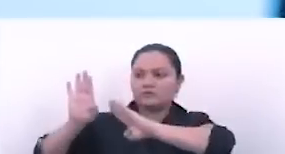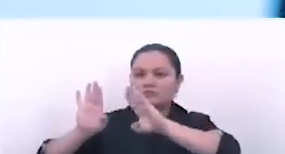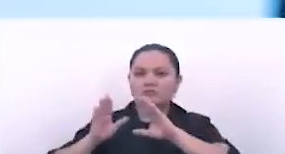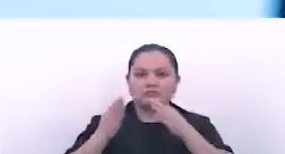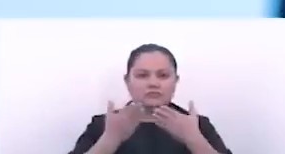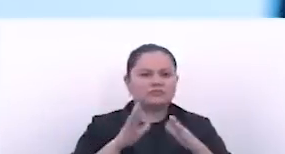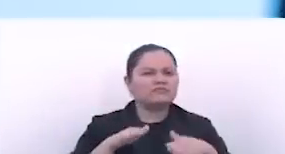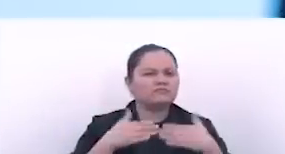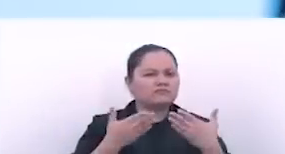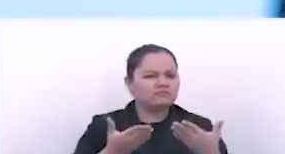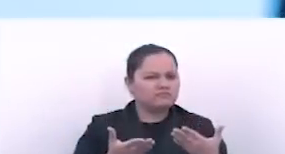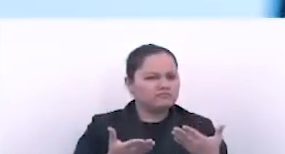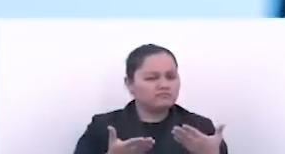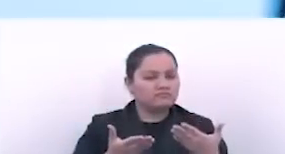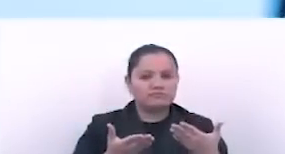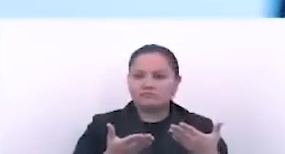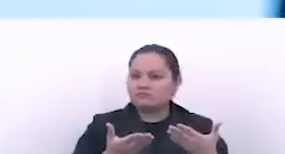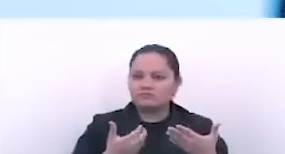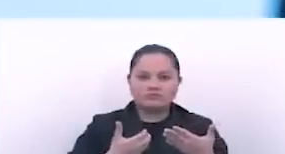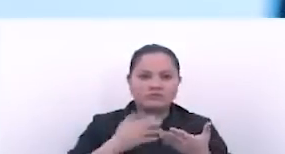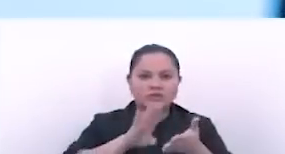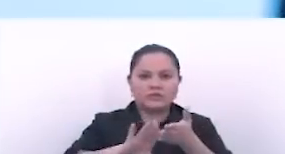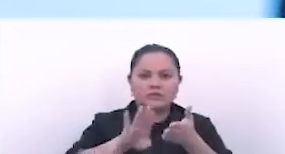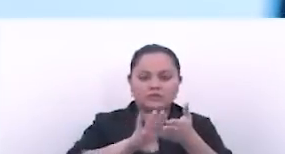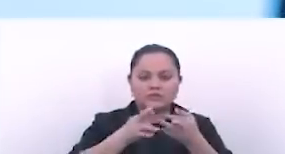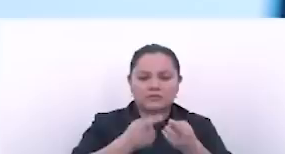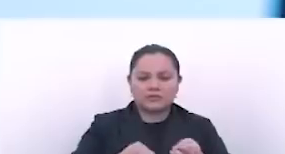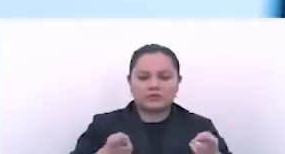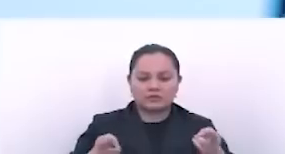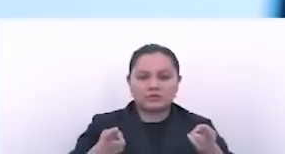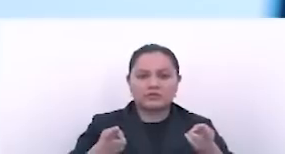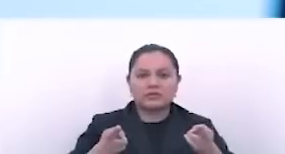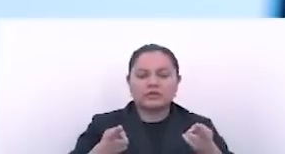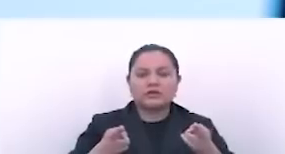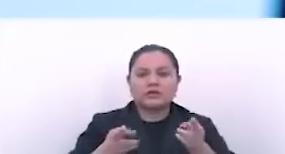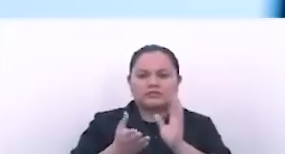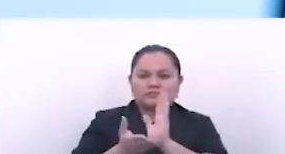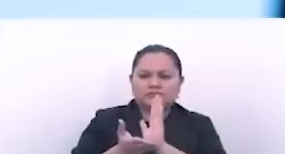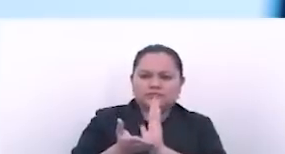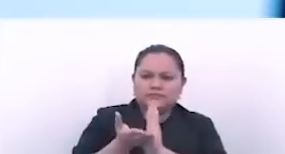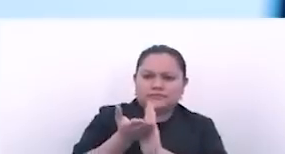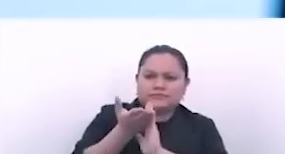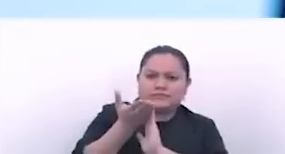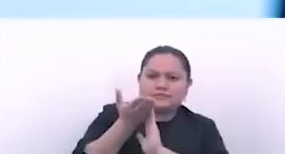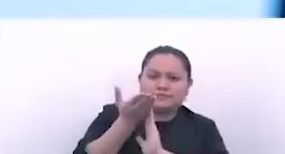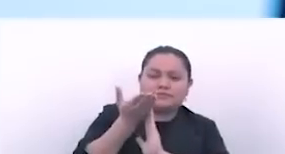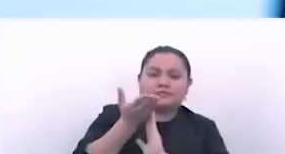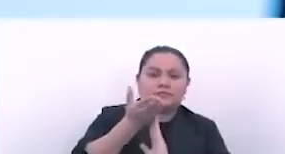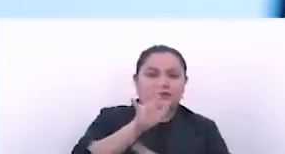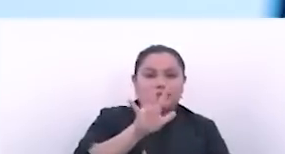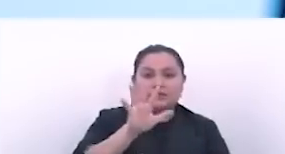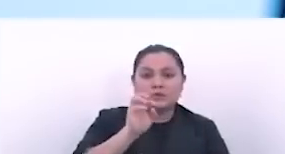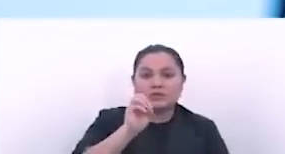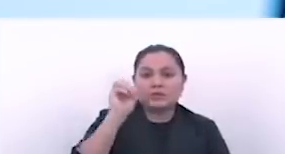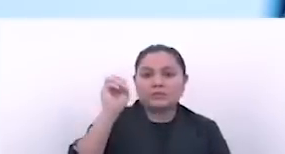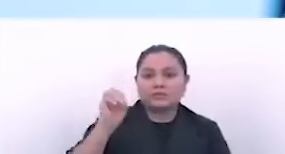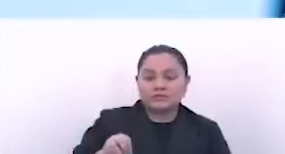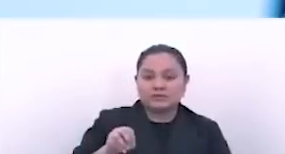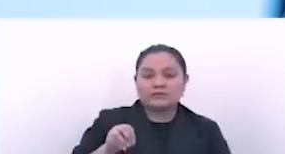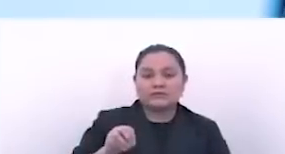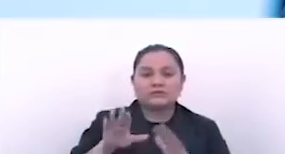¿Y saben por qué? Porque los precios de los insumos agrícolas han aumentado casi en un 50%.